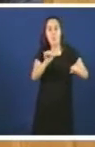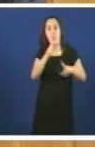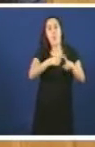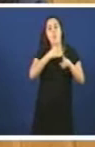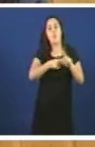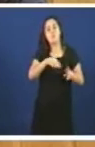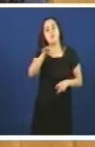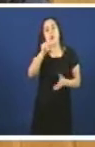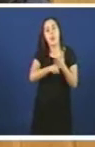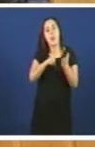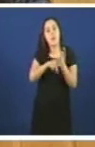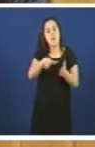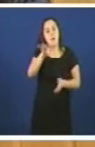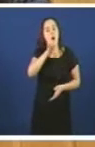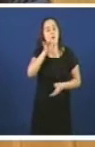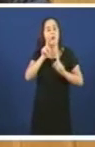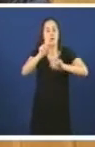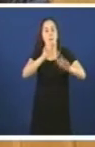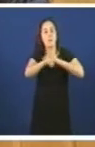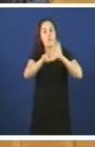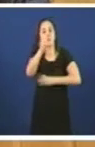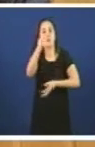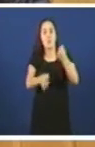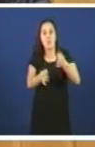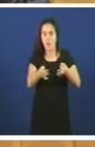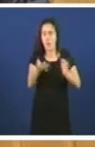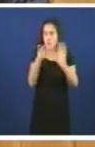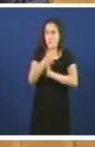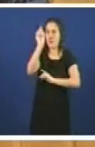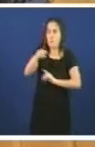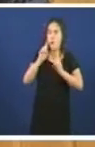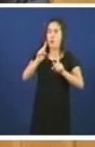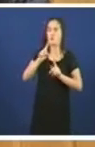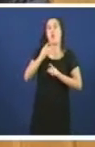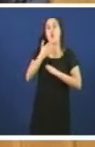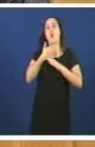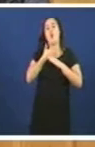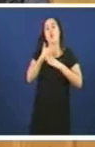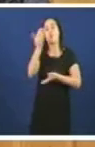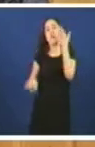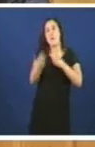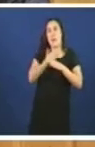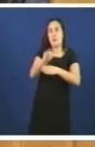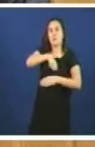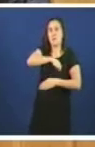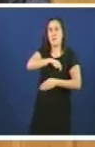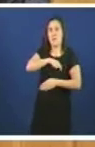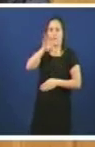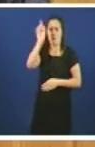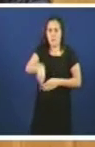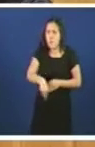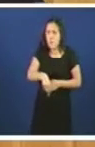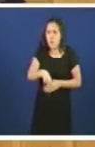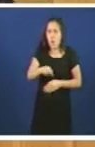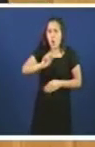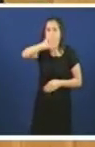en calquer tipo de procedimento judicial. Somos tamén un caso único no Estado español. Isto non acontece en ningún outro pobo,